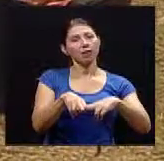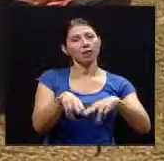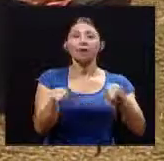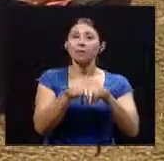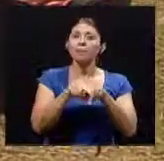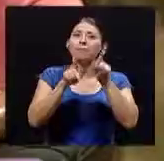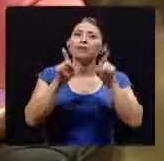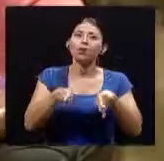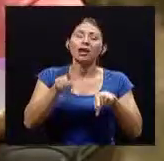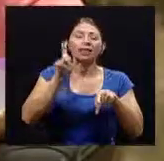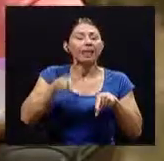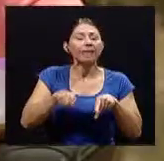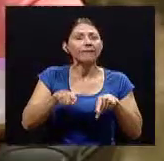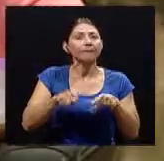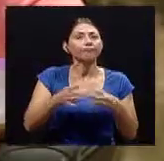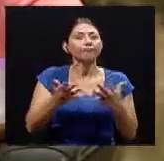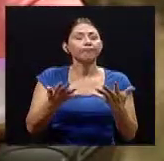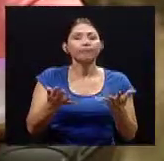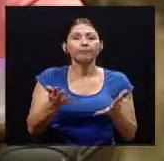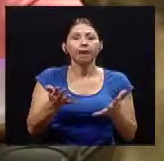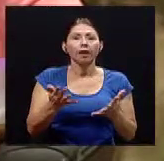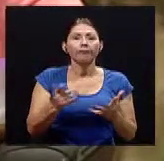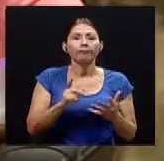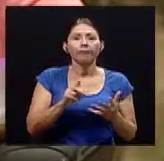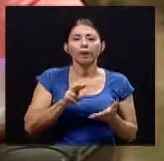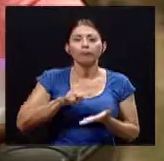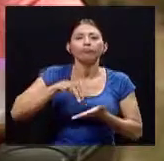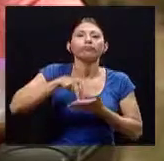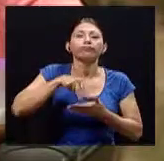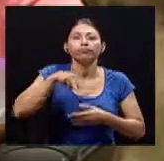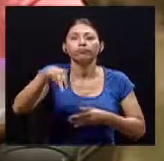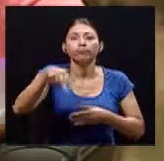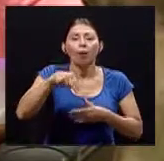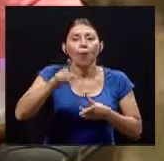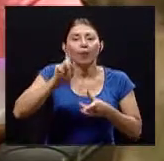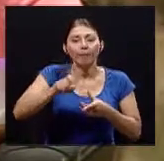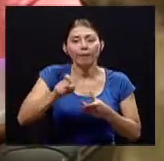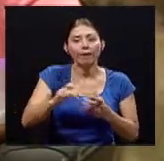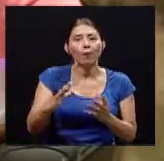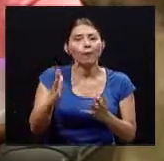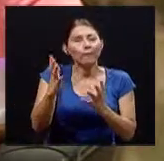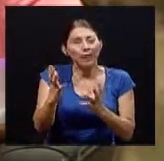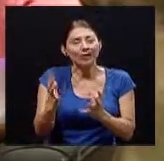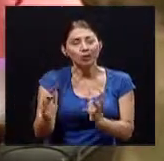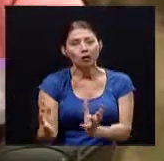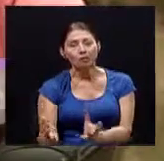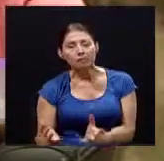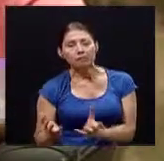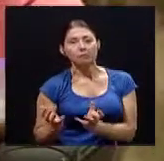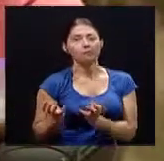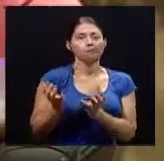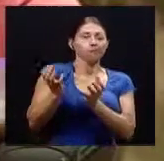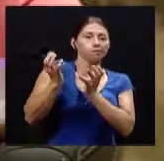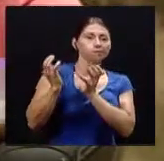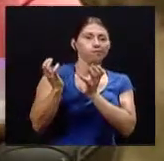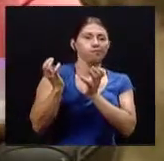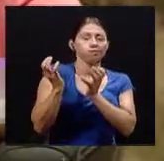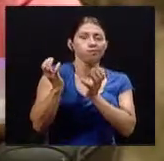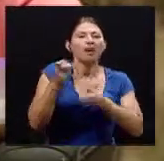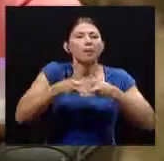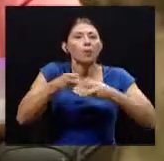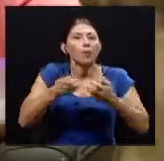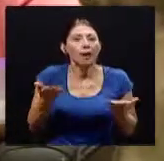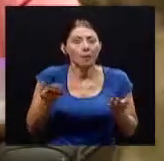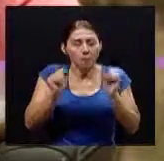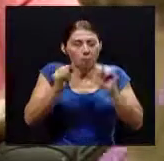cargar algún peso además ¿verdad Judit? ¿qué problema que podemos recomendarle porque también vemos que